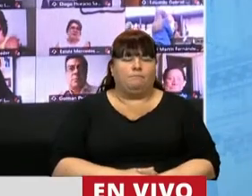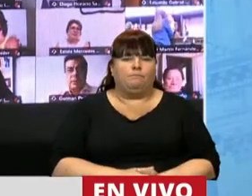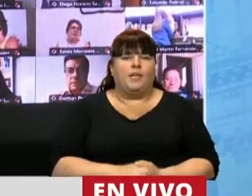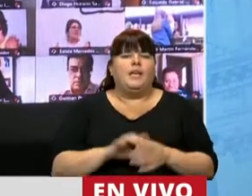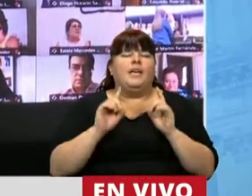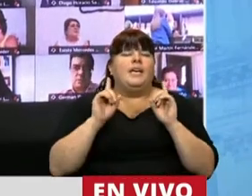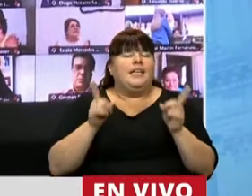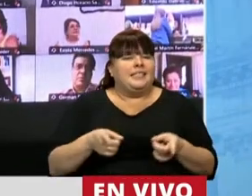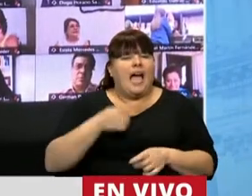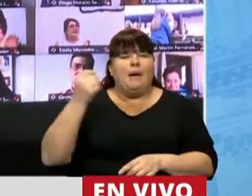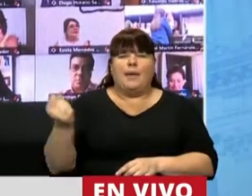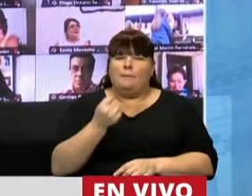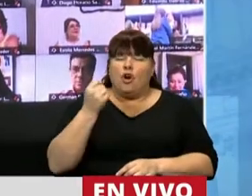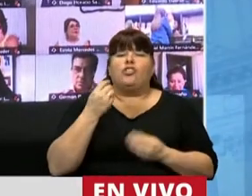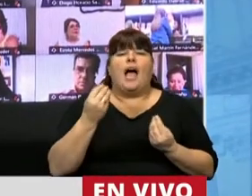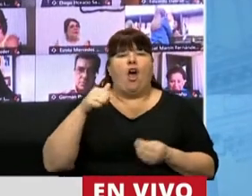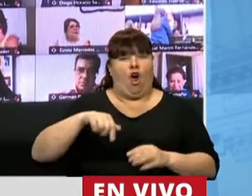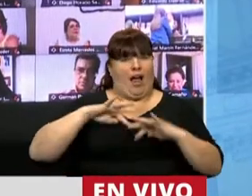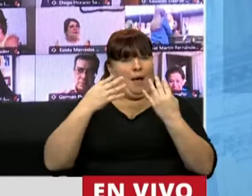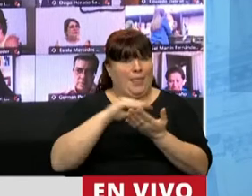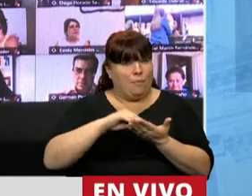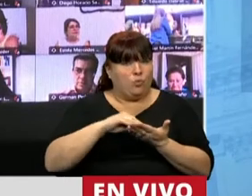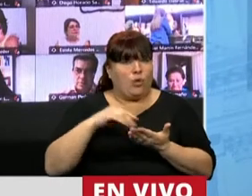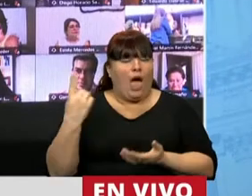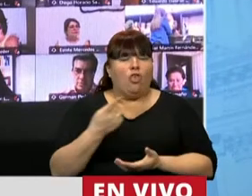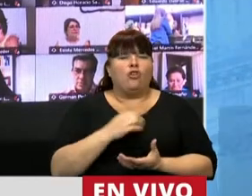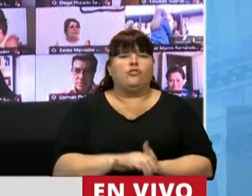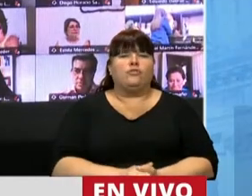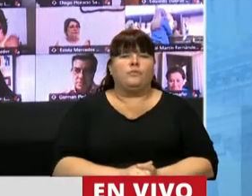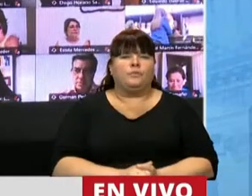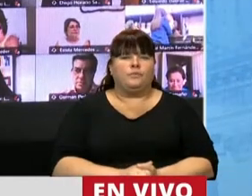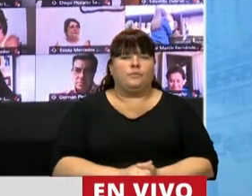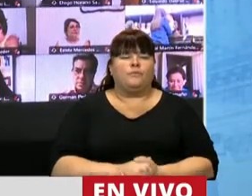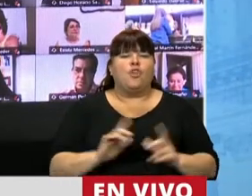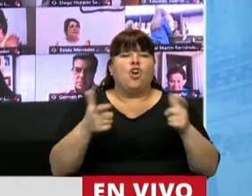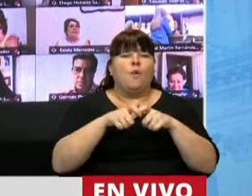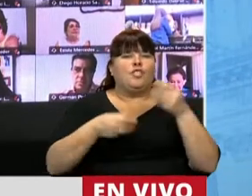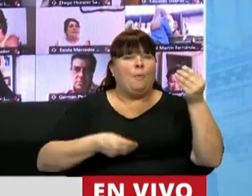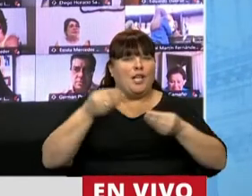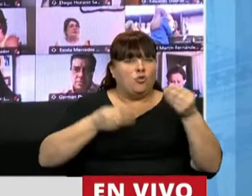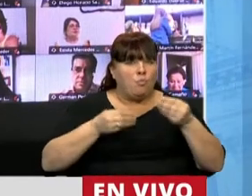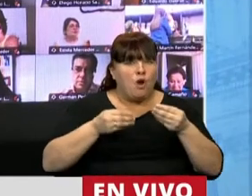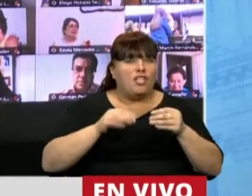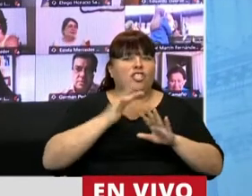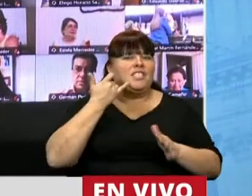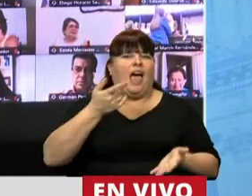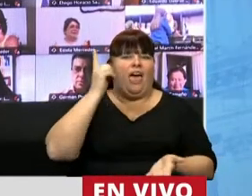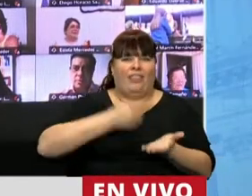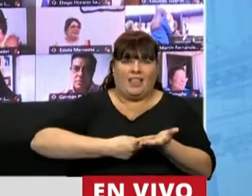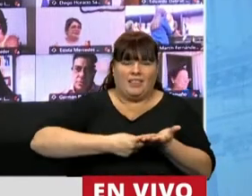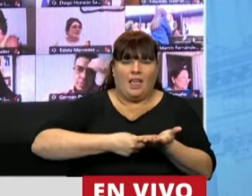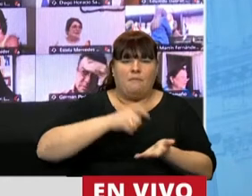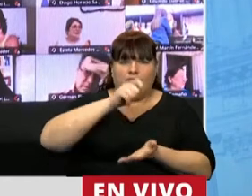También es muy importante, porque hoy en la Cámara de Diputados la Comisión de Presupuestos se ha terminado de dar dictamen